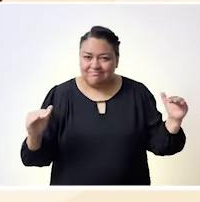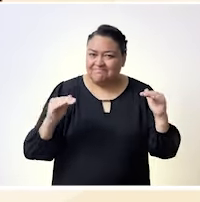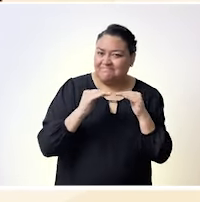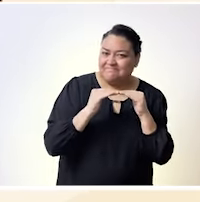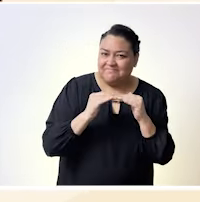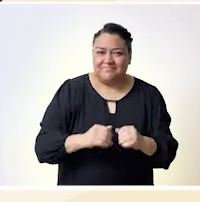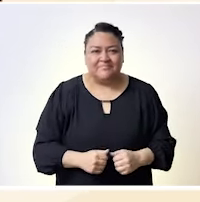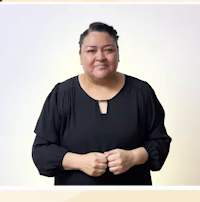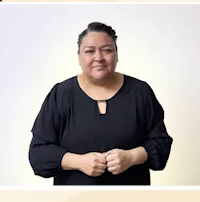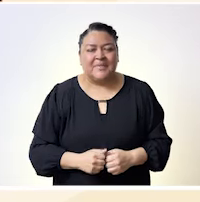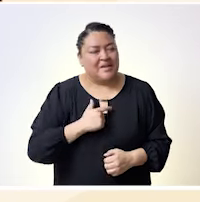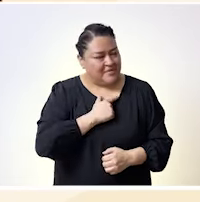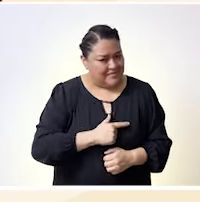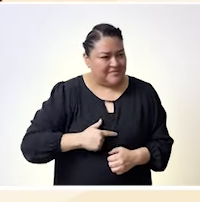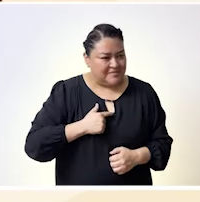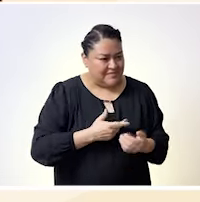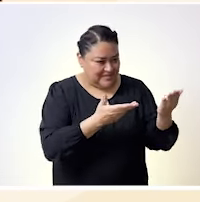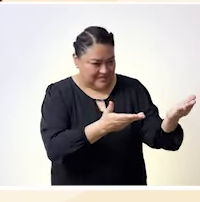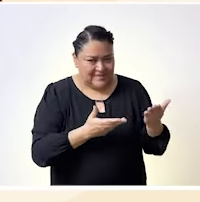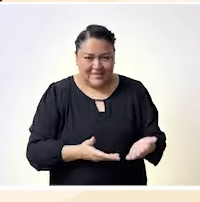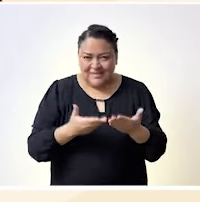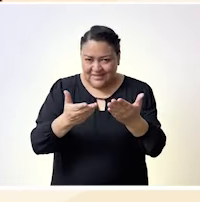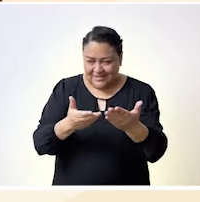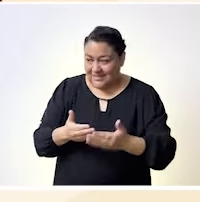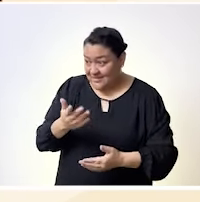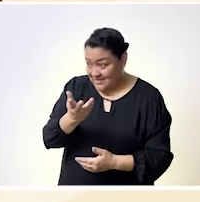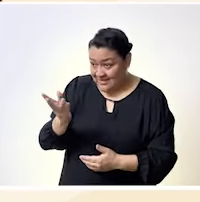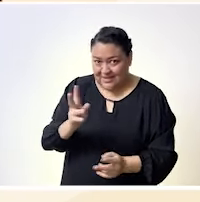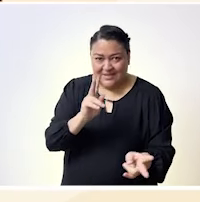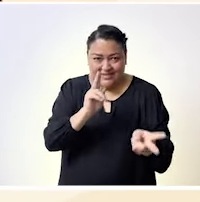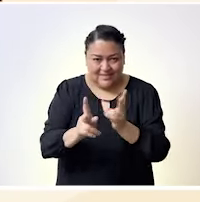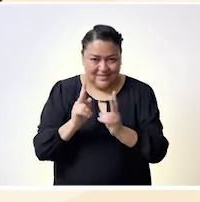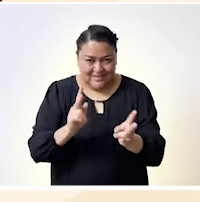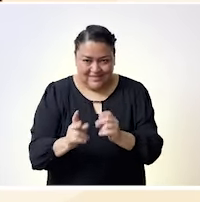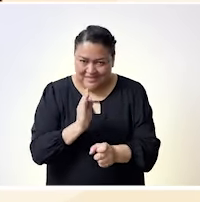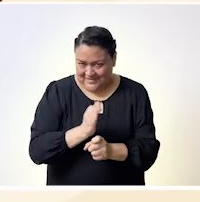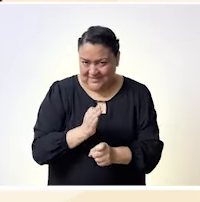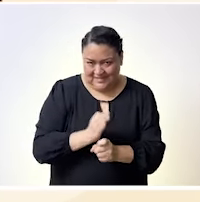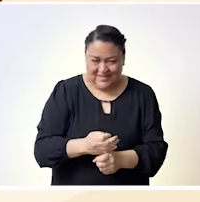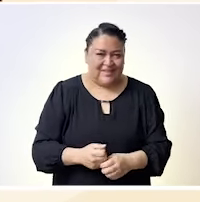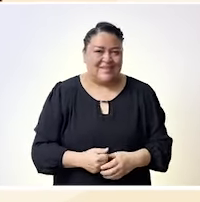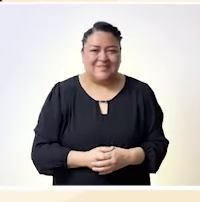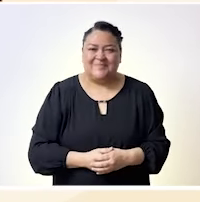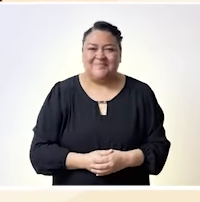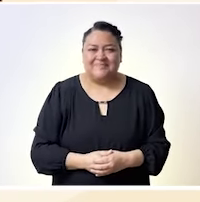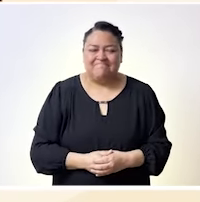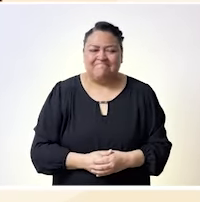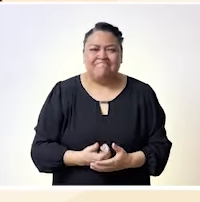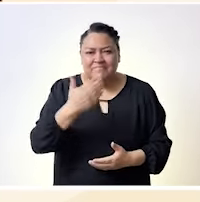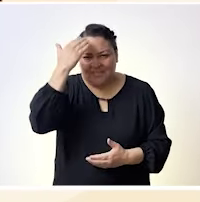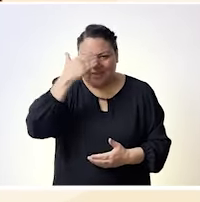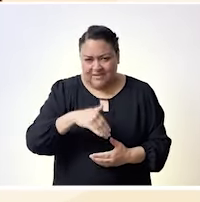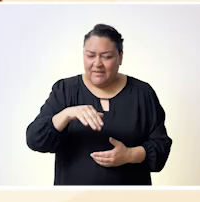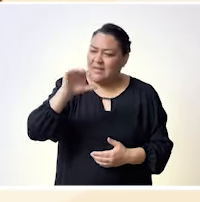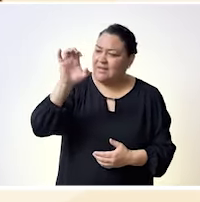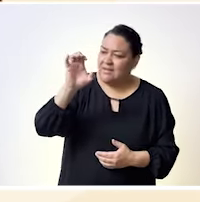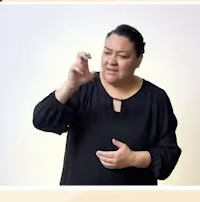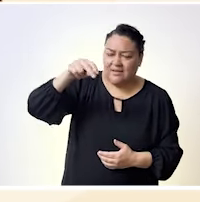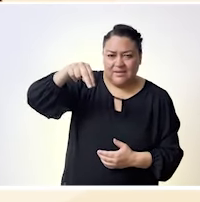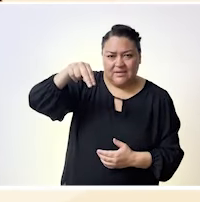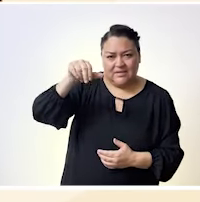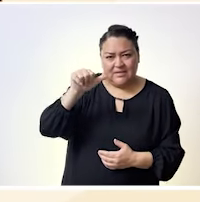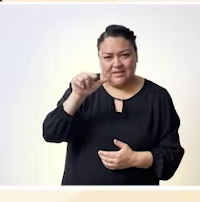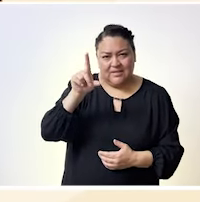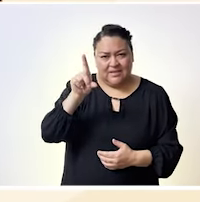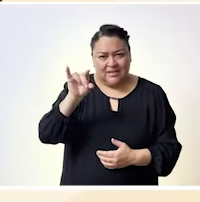igualdad. Saludo con mucho gusto a nuestras invitadas con quienes estaremos charlando en esta sesión. La encuesta nacional